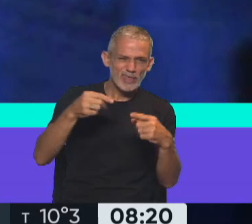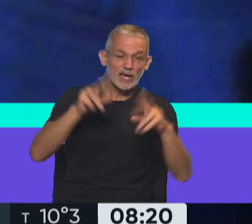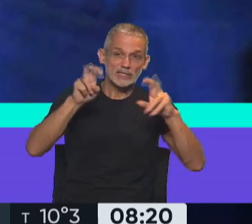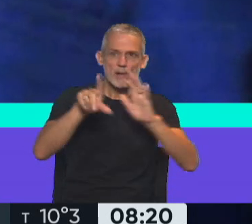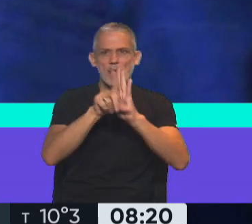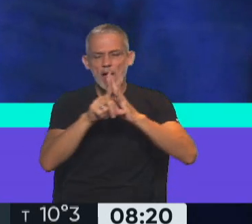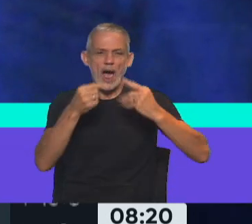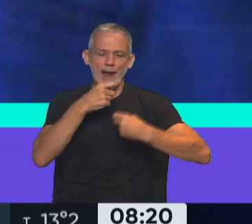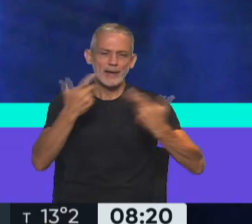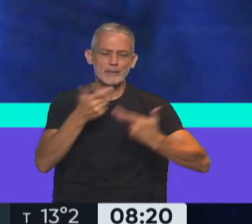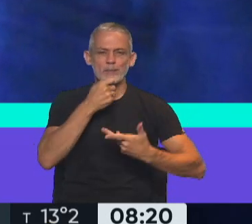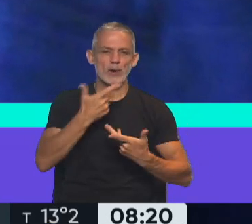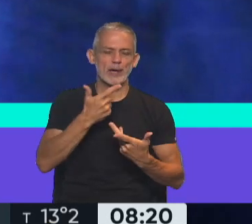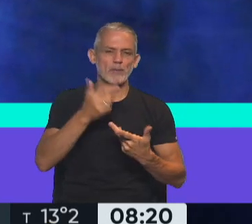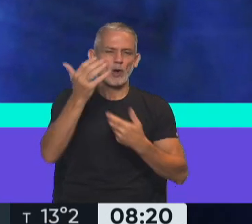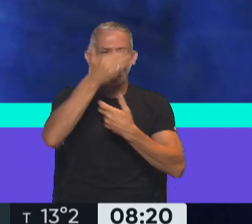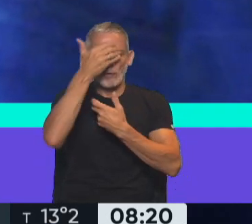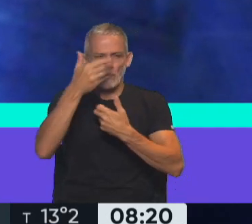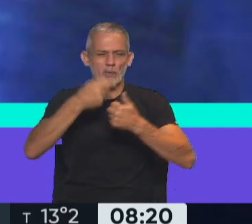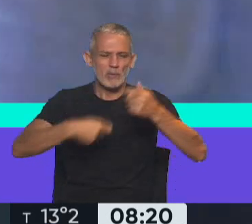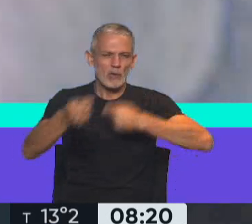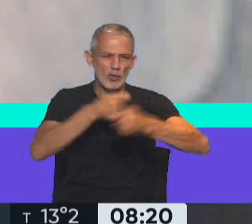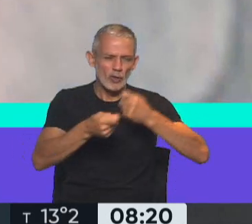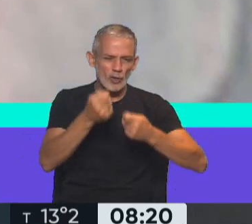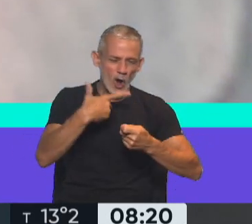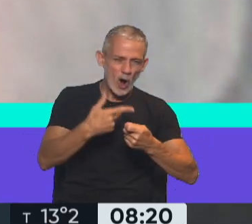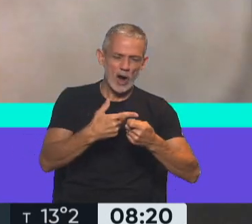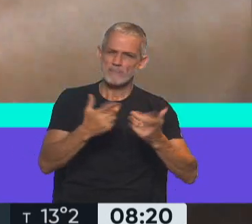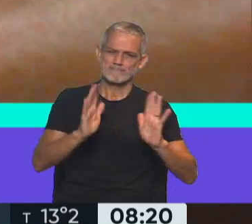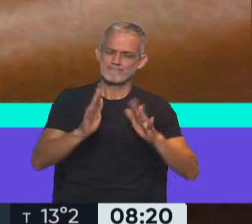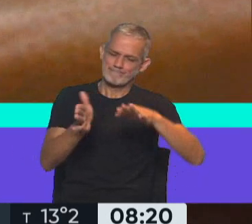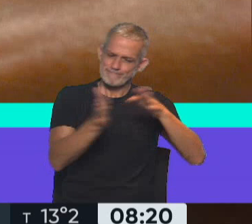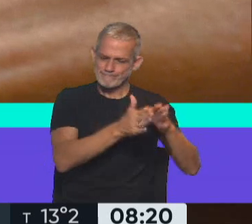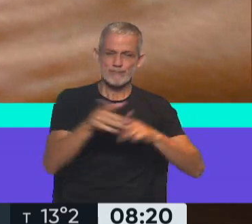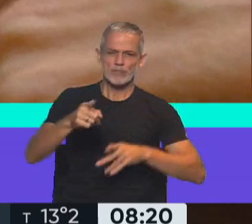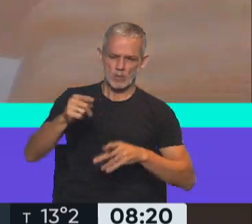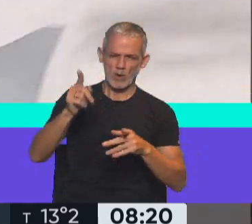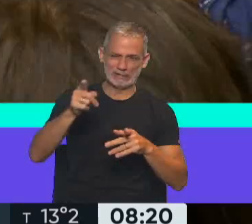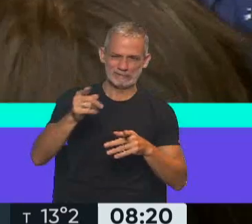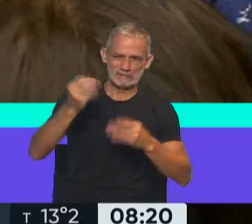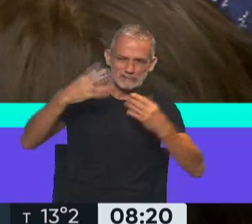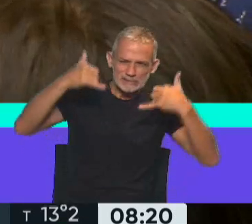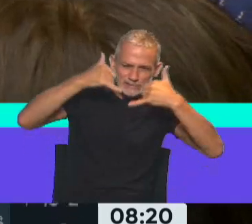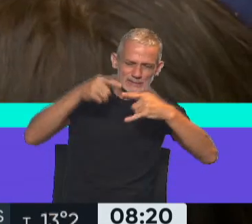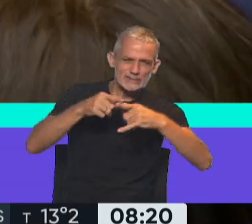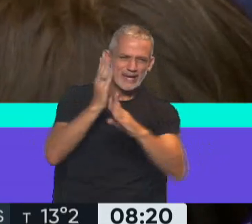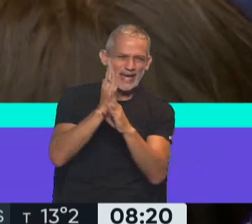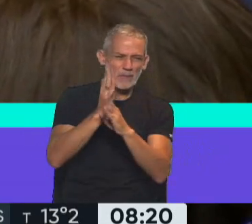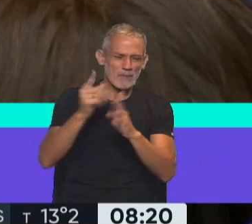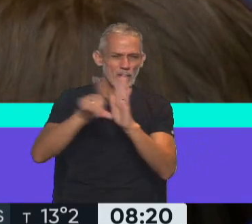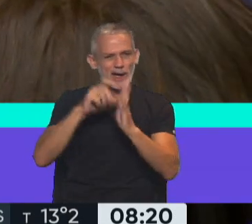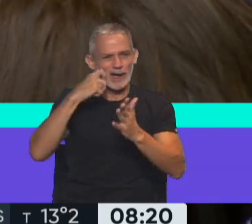legales como el terrorismo y el narcotráfico, pero por lo que vamos descubriendo, termina siendo